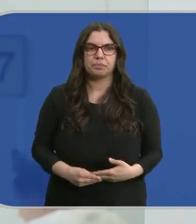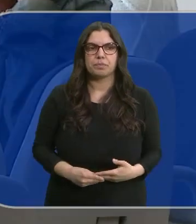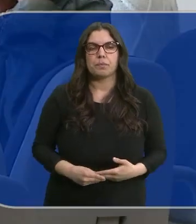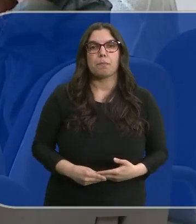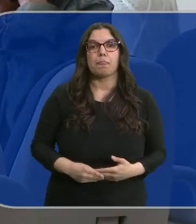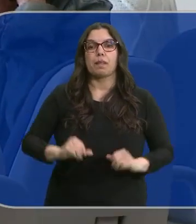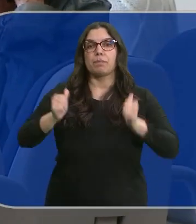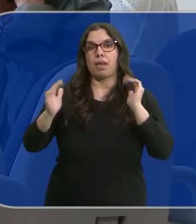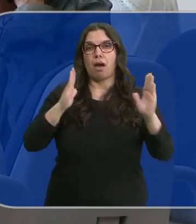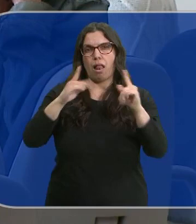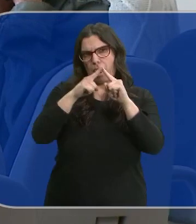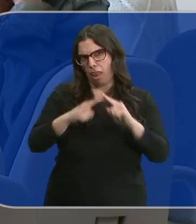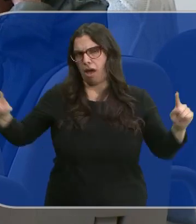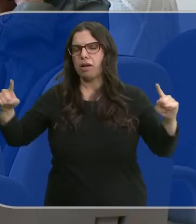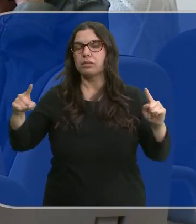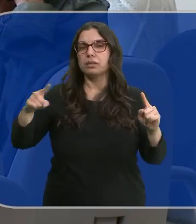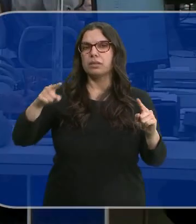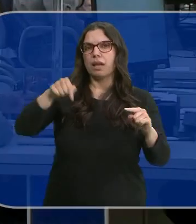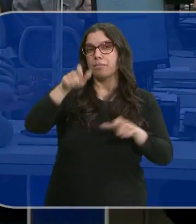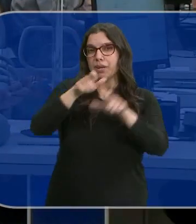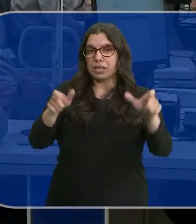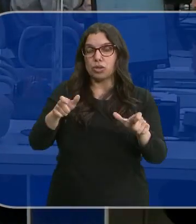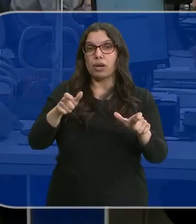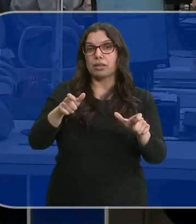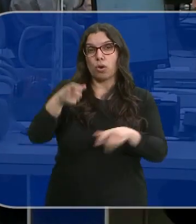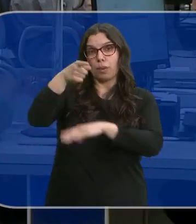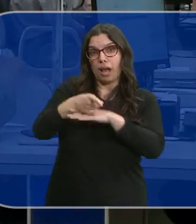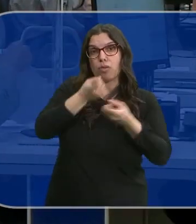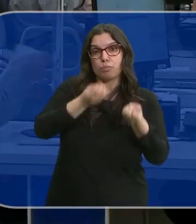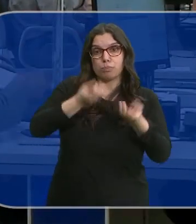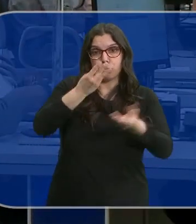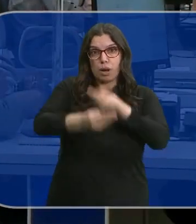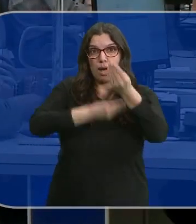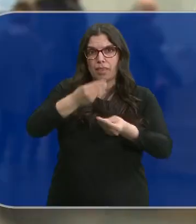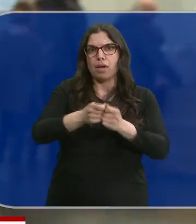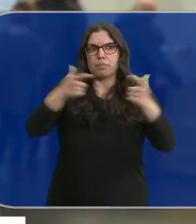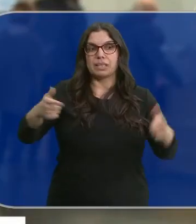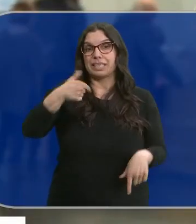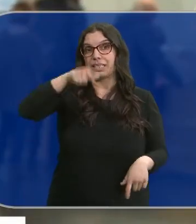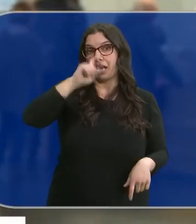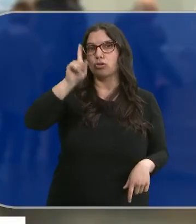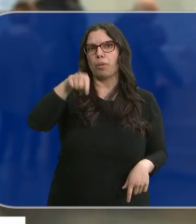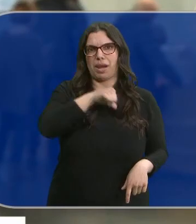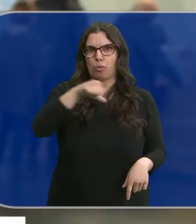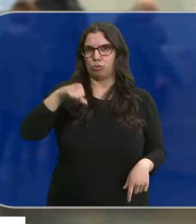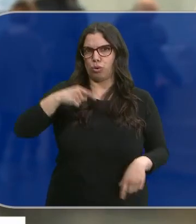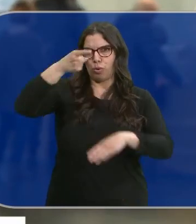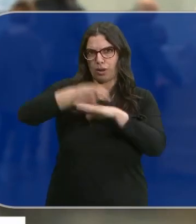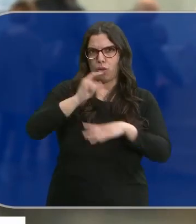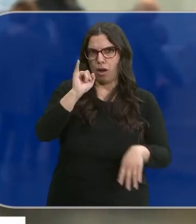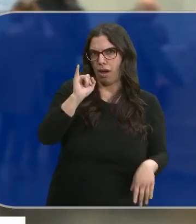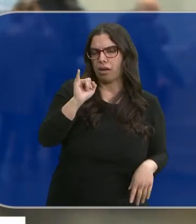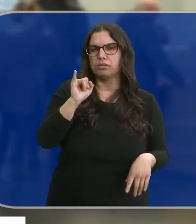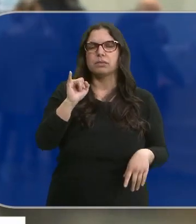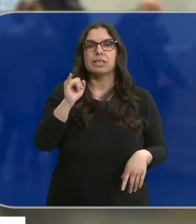Empieza una de las campañas más largas y en la que más contribuyentes tendrán que presentar la declaración. Este año los autónomos tienen que declarar en todo caso,